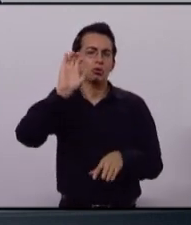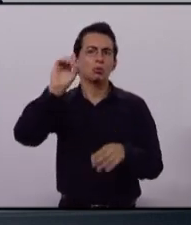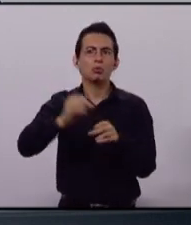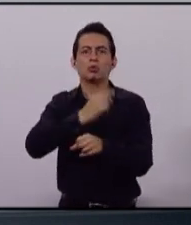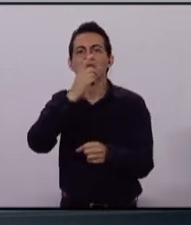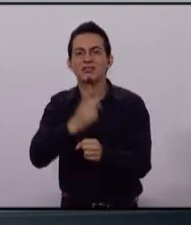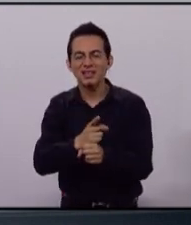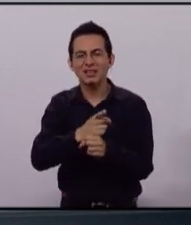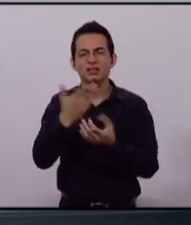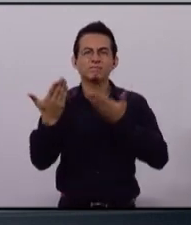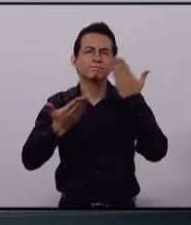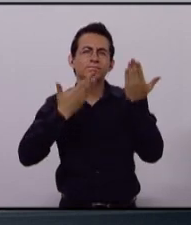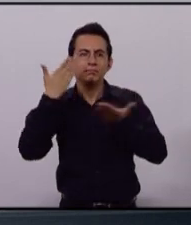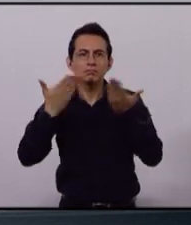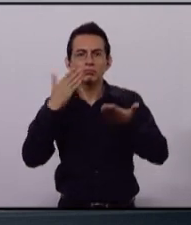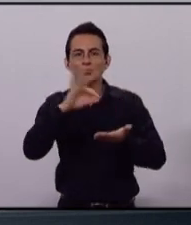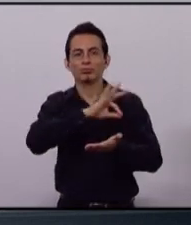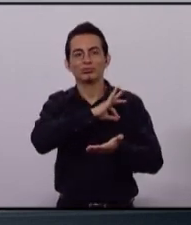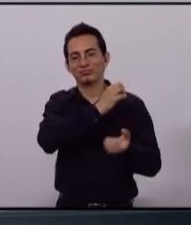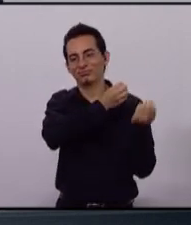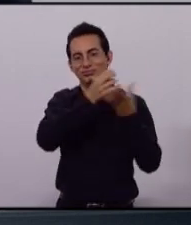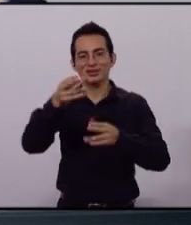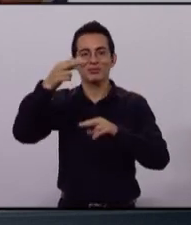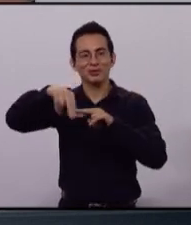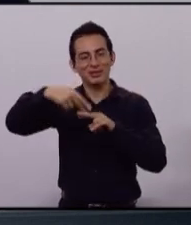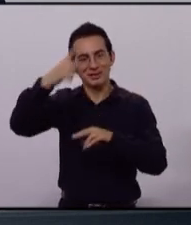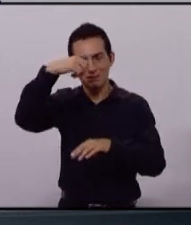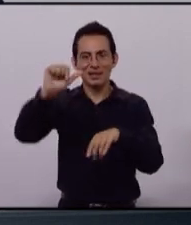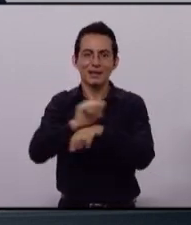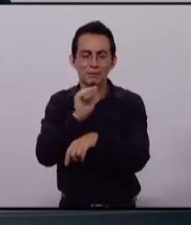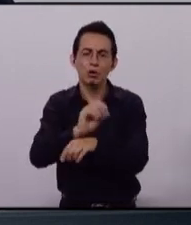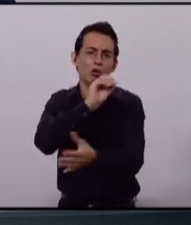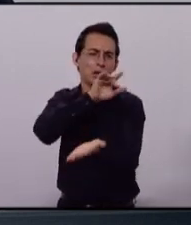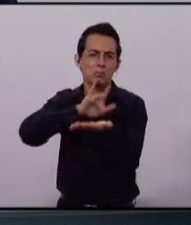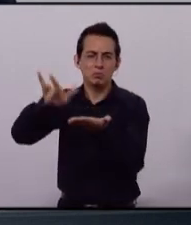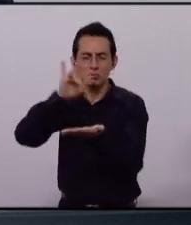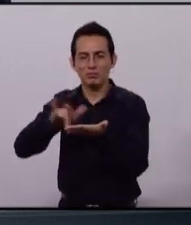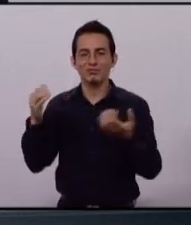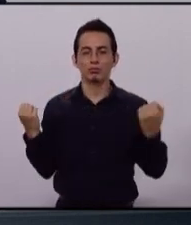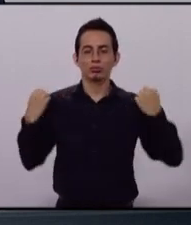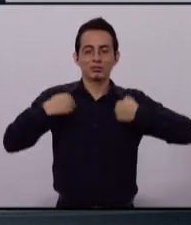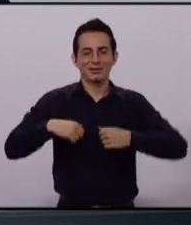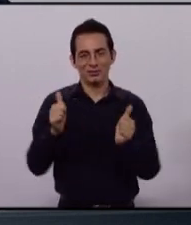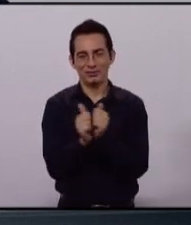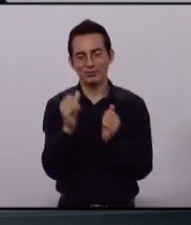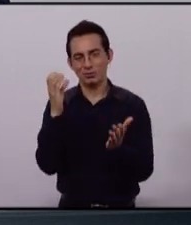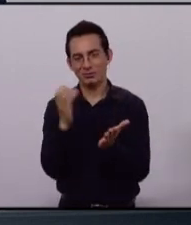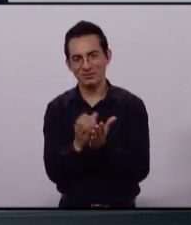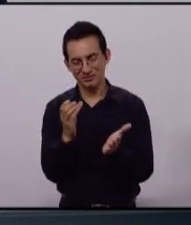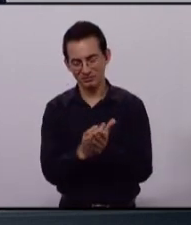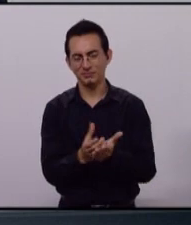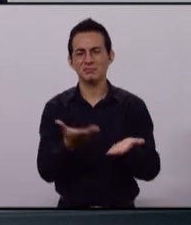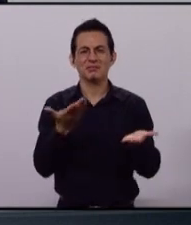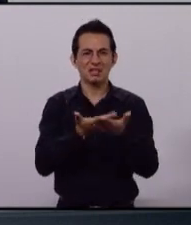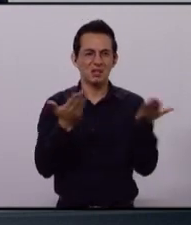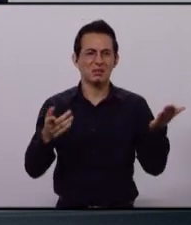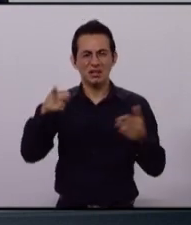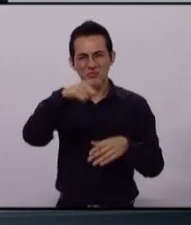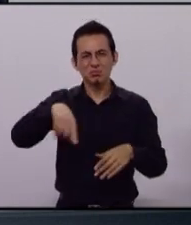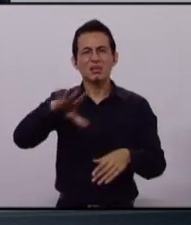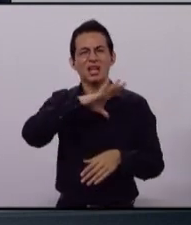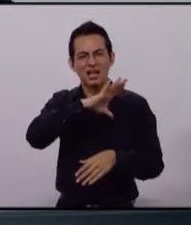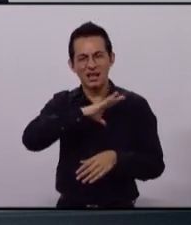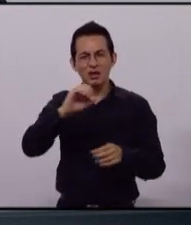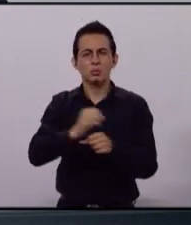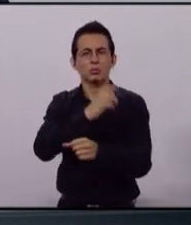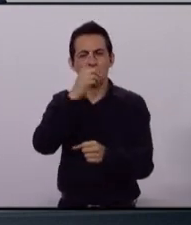de ser estudiante y recibir bienevales o apoyo del programa Mochilas con los Útiles. Hoy tenemos la gran oportunidad